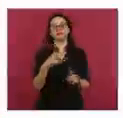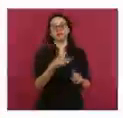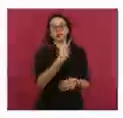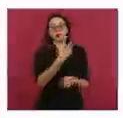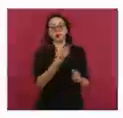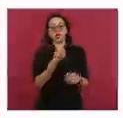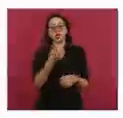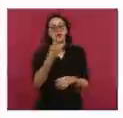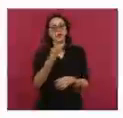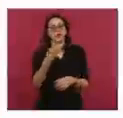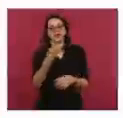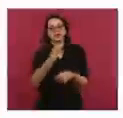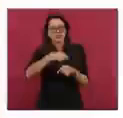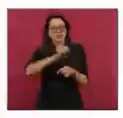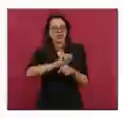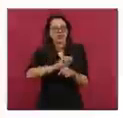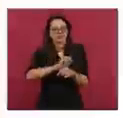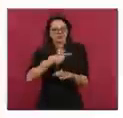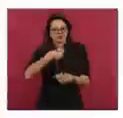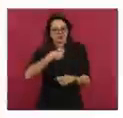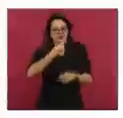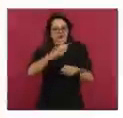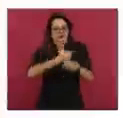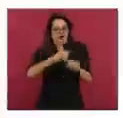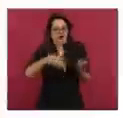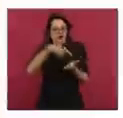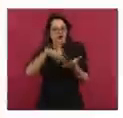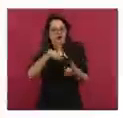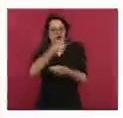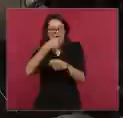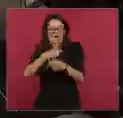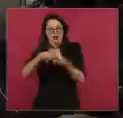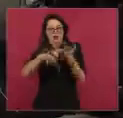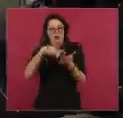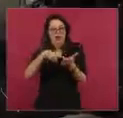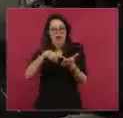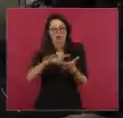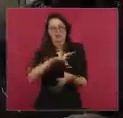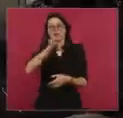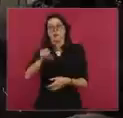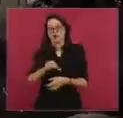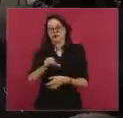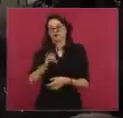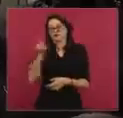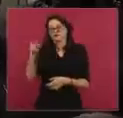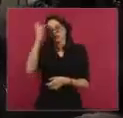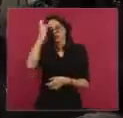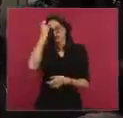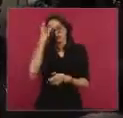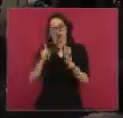o dos semanas, no me acuerdo por qué motivo,